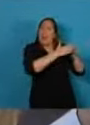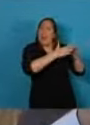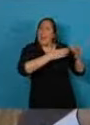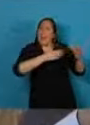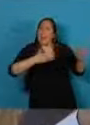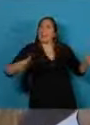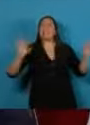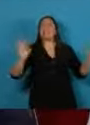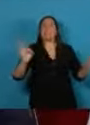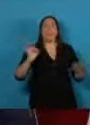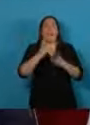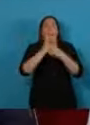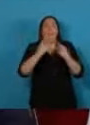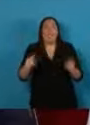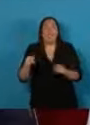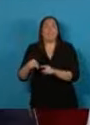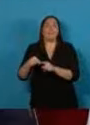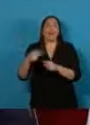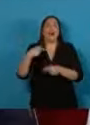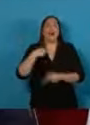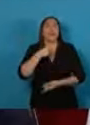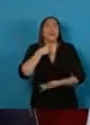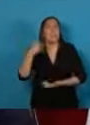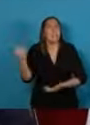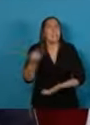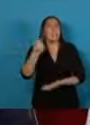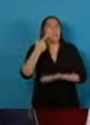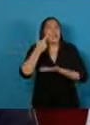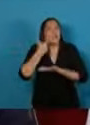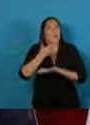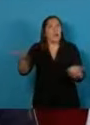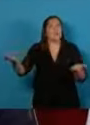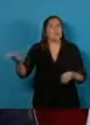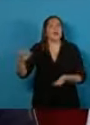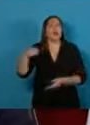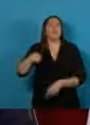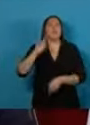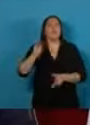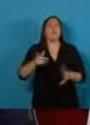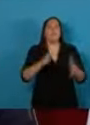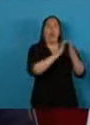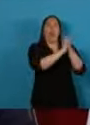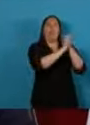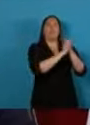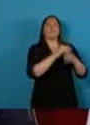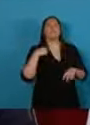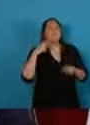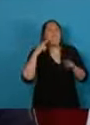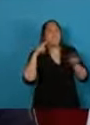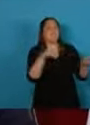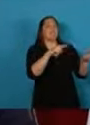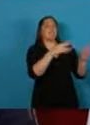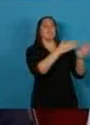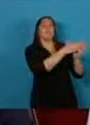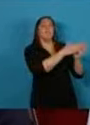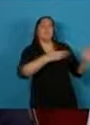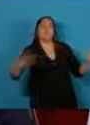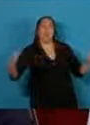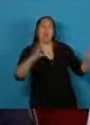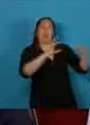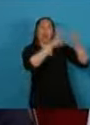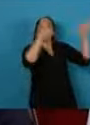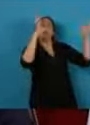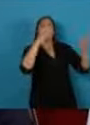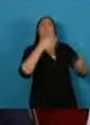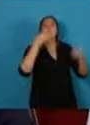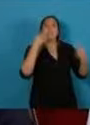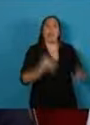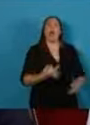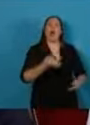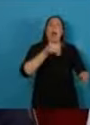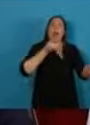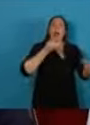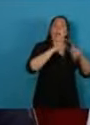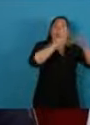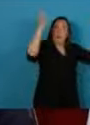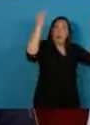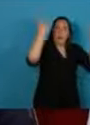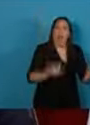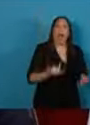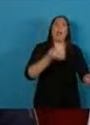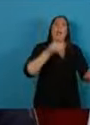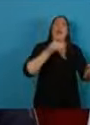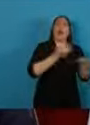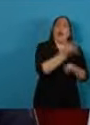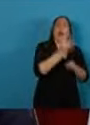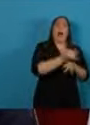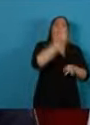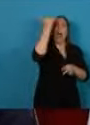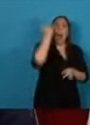que podamos demostrar que Raúl Alfonsín tenía razón cuando decía que con la democracia se cura se educa y se come